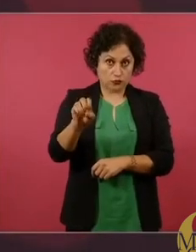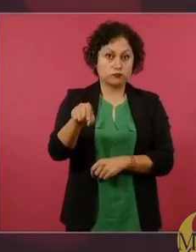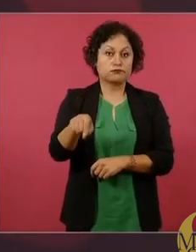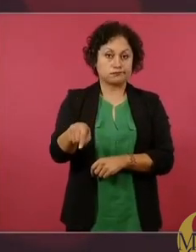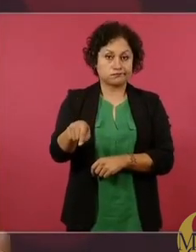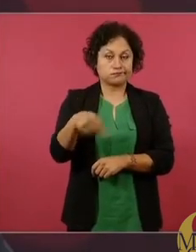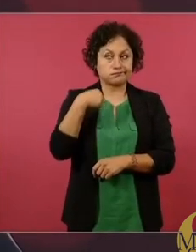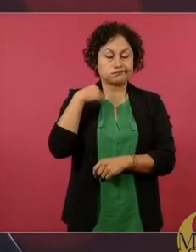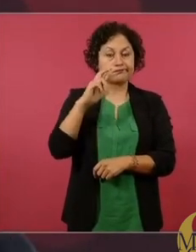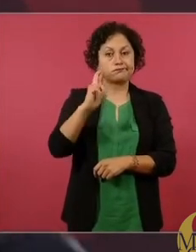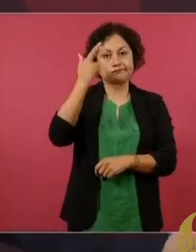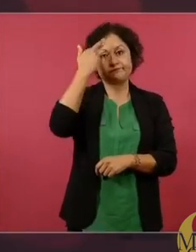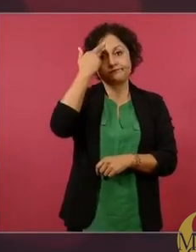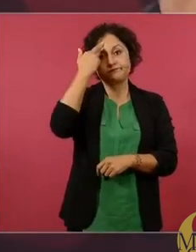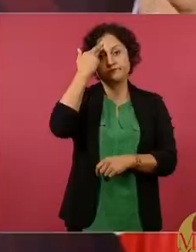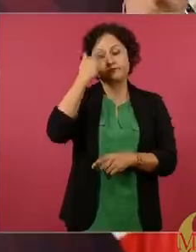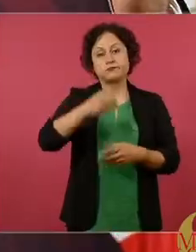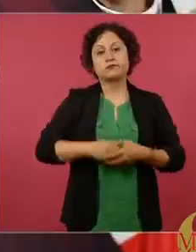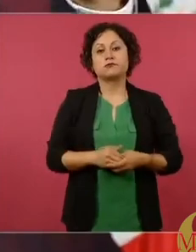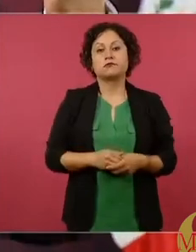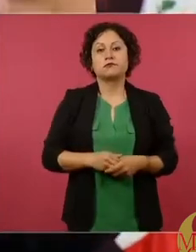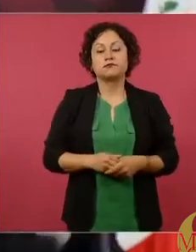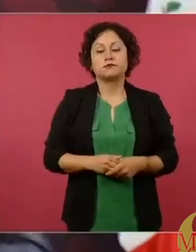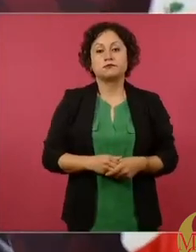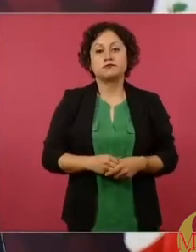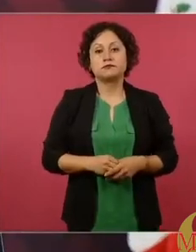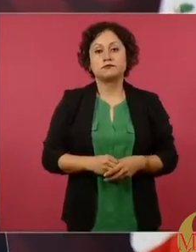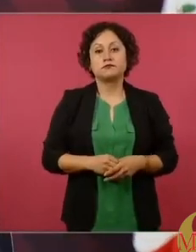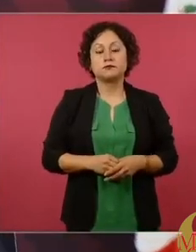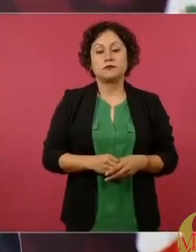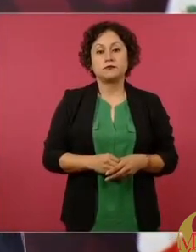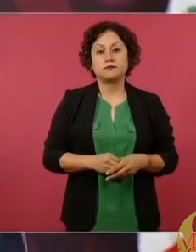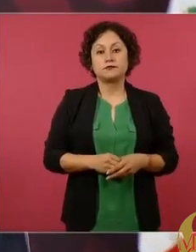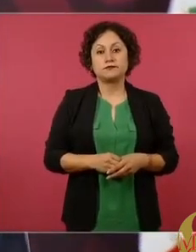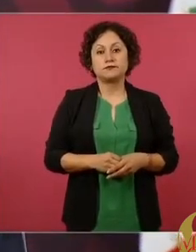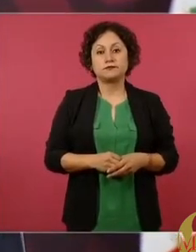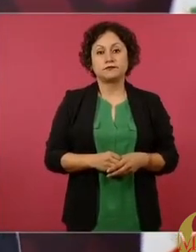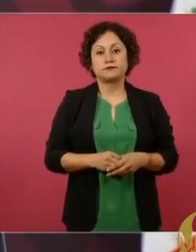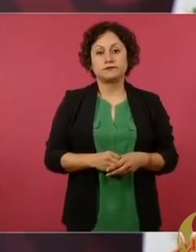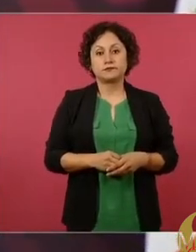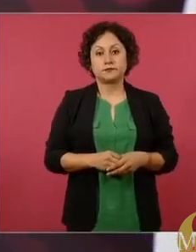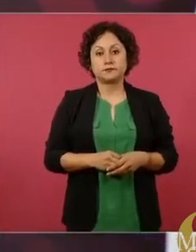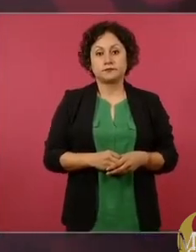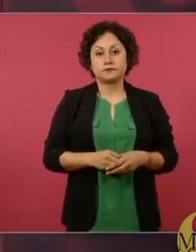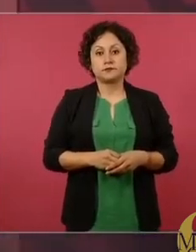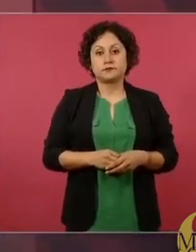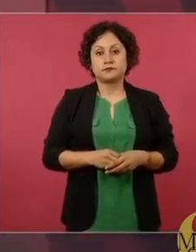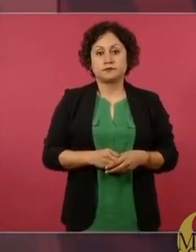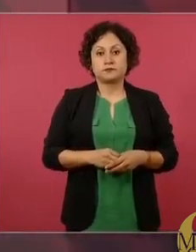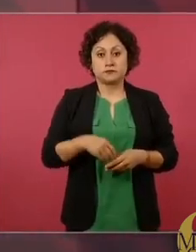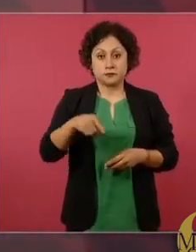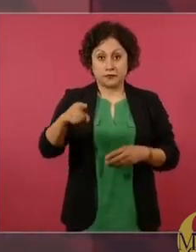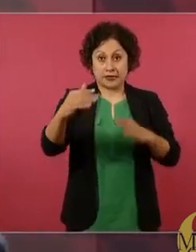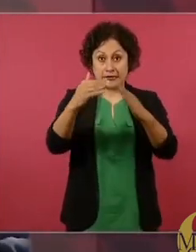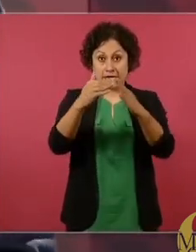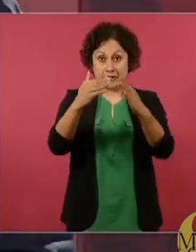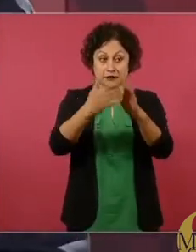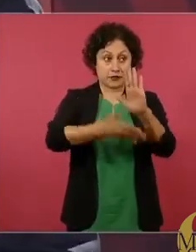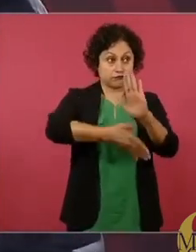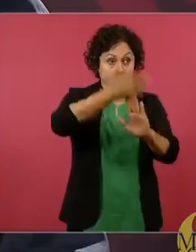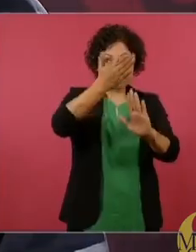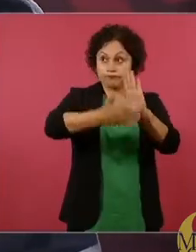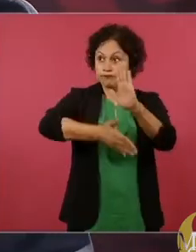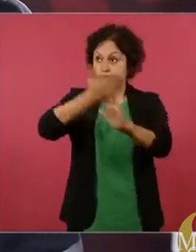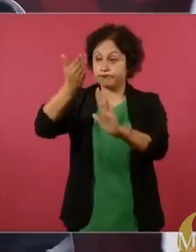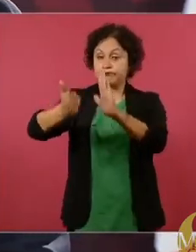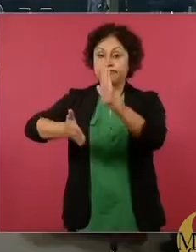se hizo una casa muy grande para elefantes.